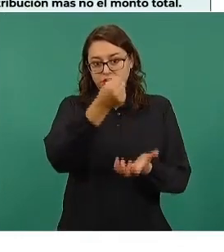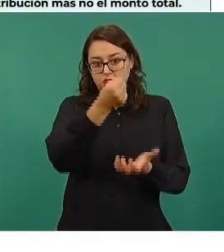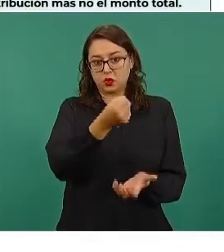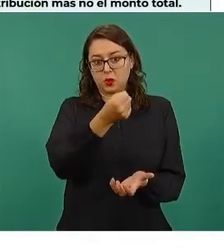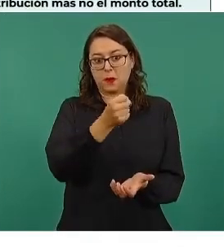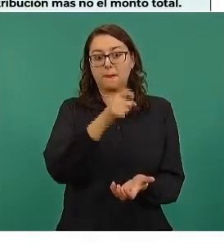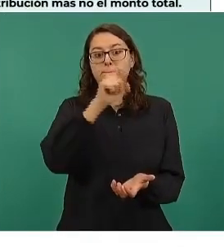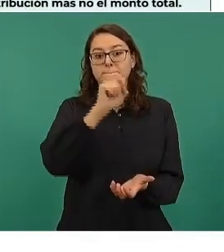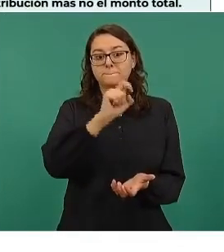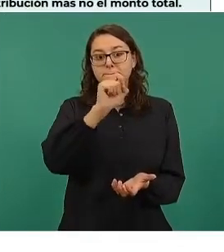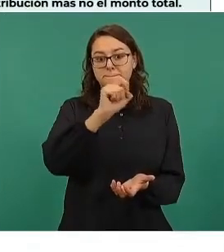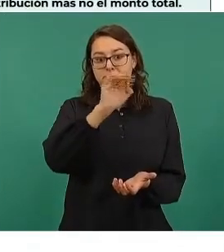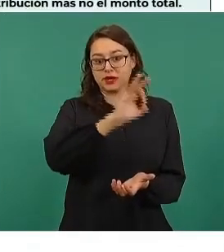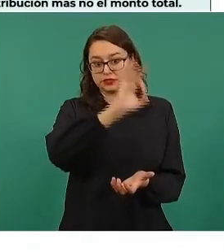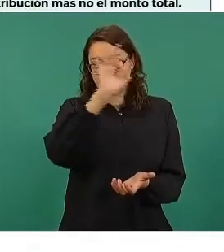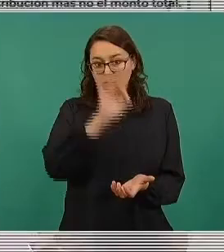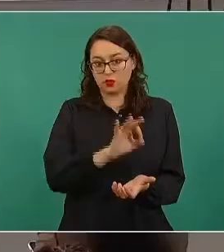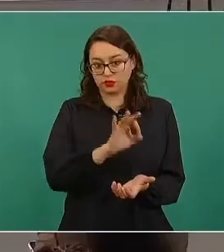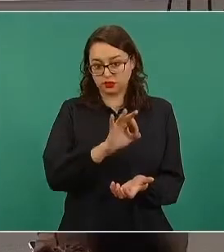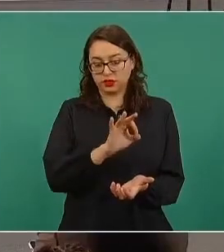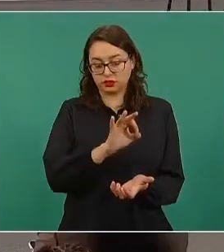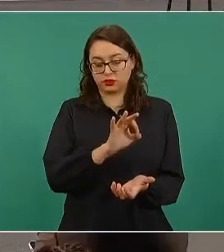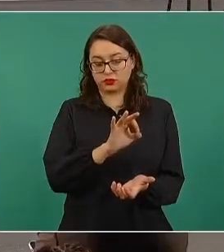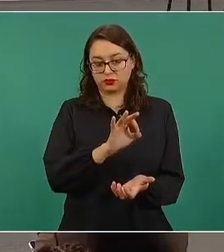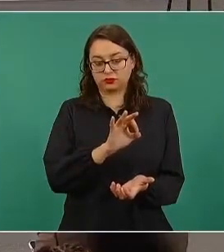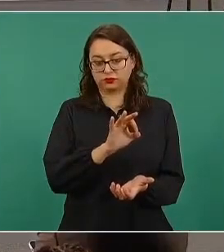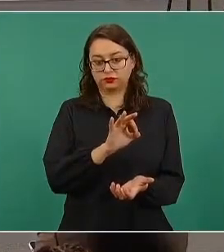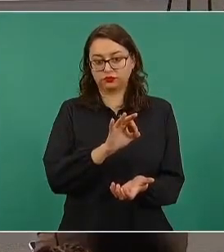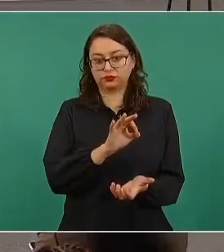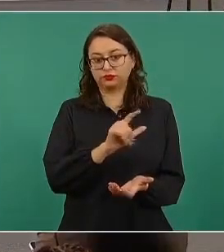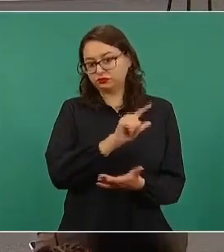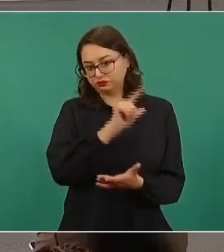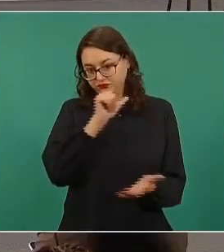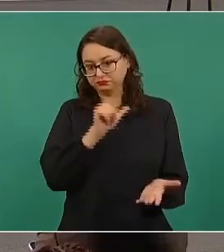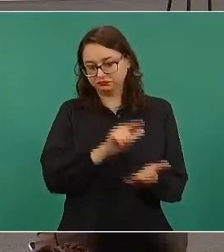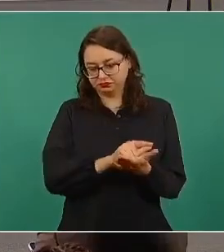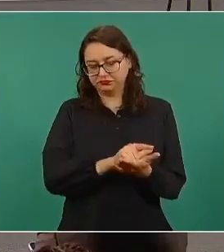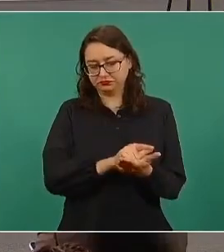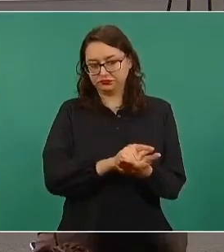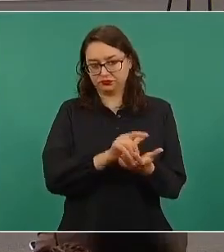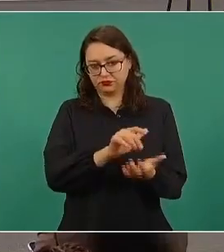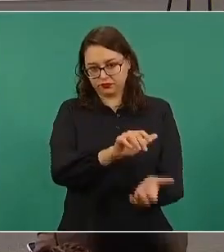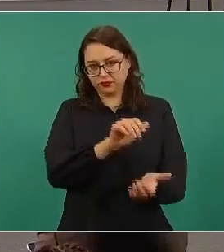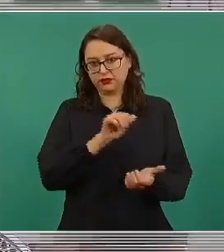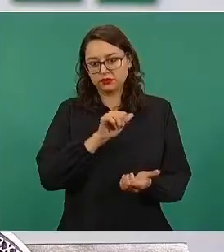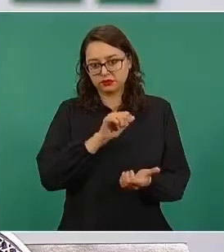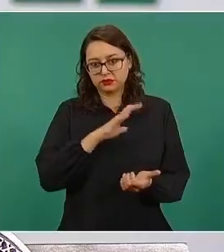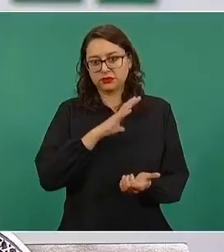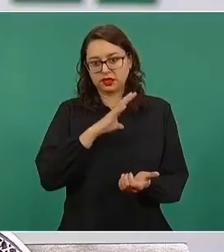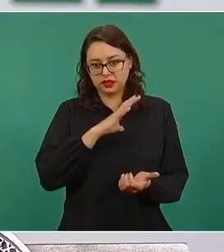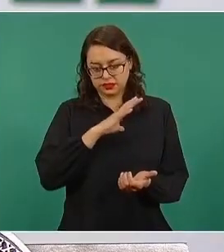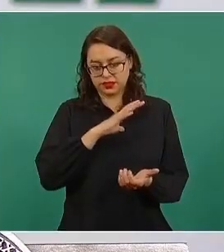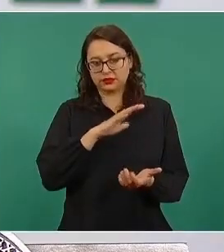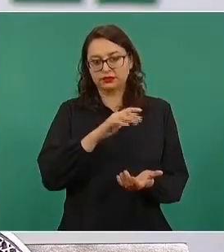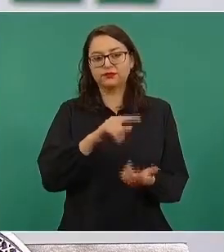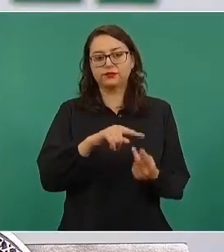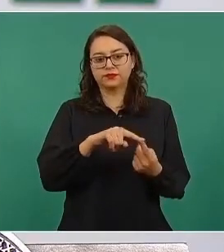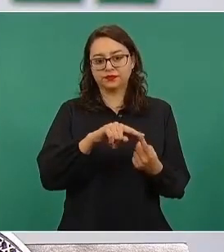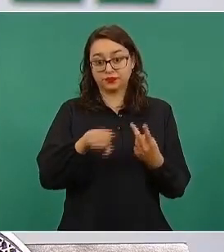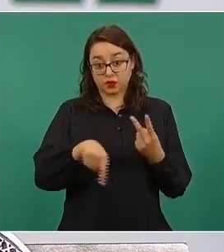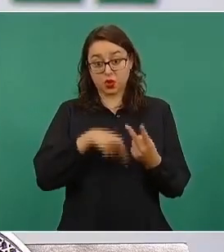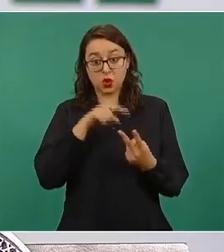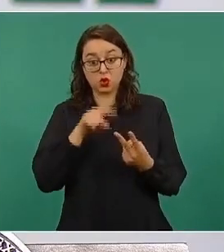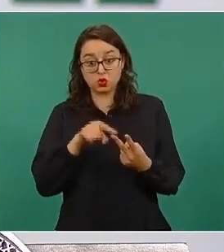de la recaudación federal participable, que está estimada en la ley de ingresos. Por otra parte, el segundo fondo